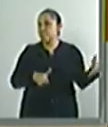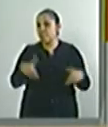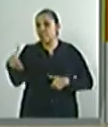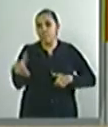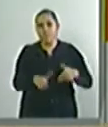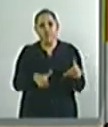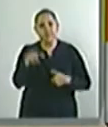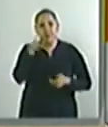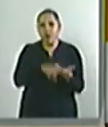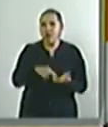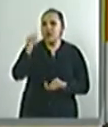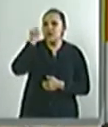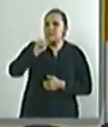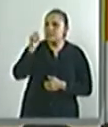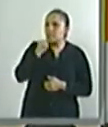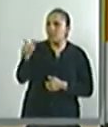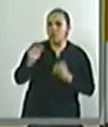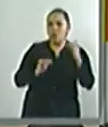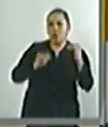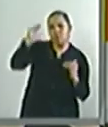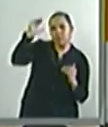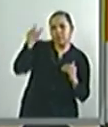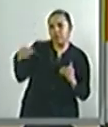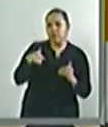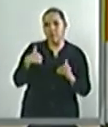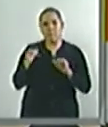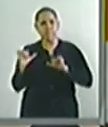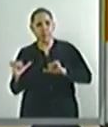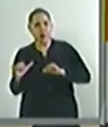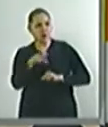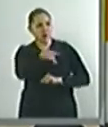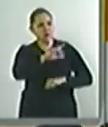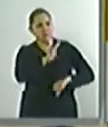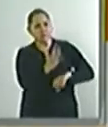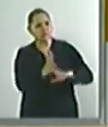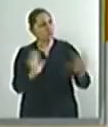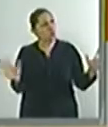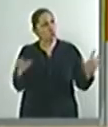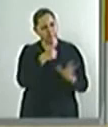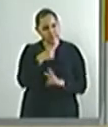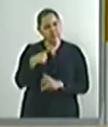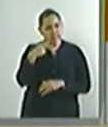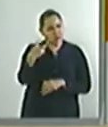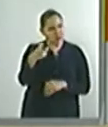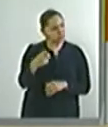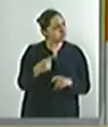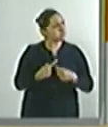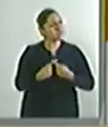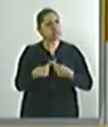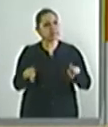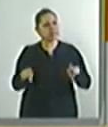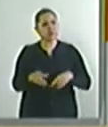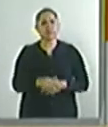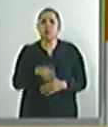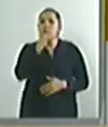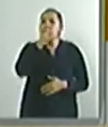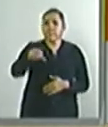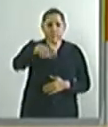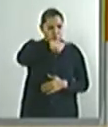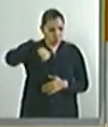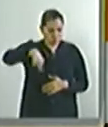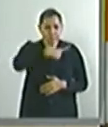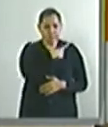esto para que pueda ser diferente. Y podemos dar mucho el ejemplo, siendo nosotros mismos lo